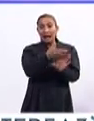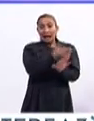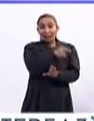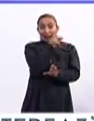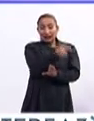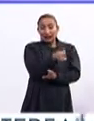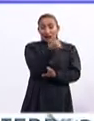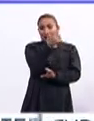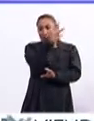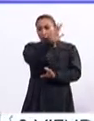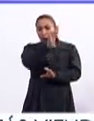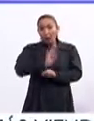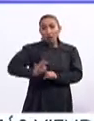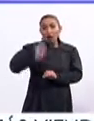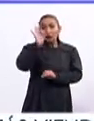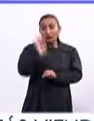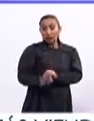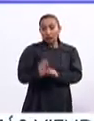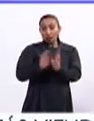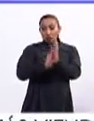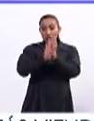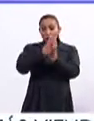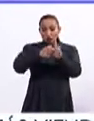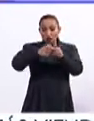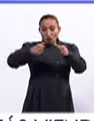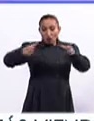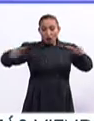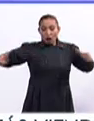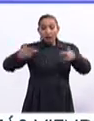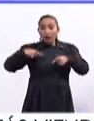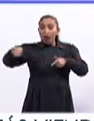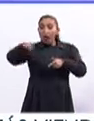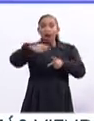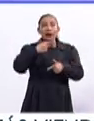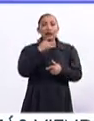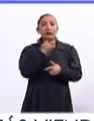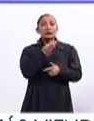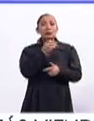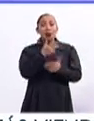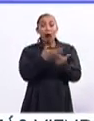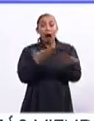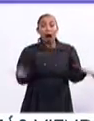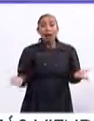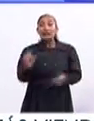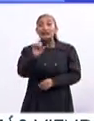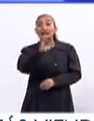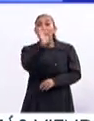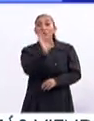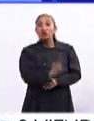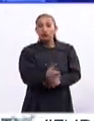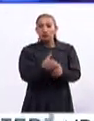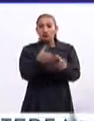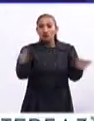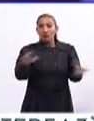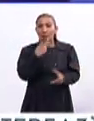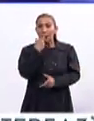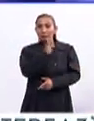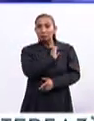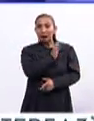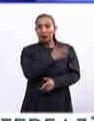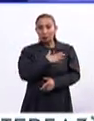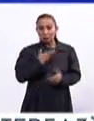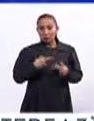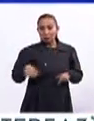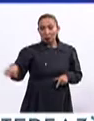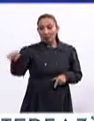momentos, casi el 50% del crecimiento poblacional de los Estados Unidos era hispano. Hoy es casi el 60%. Por darles un